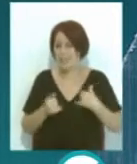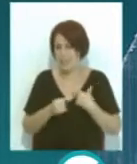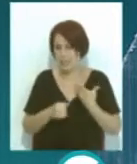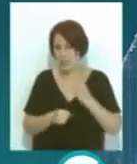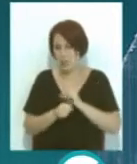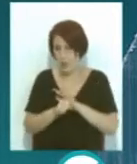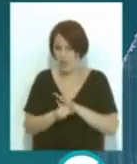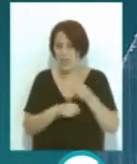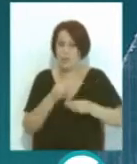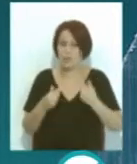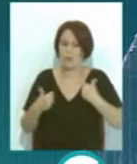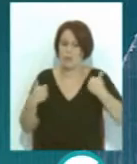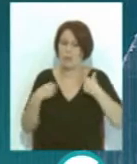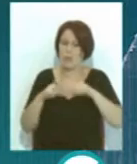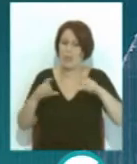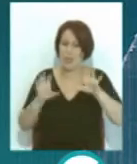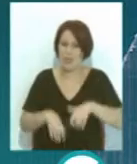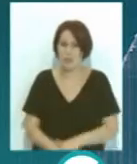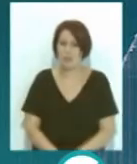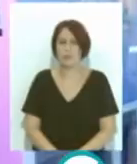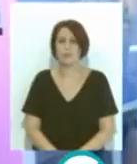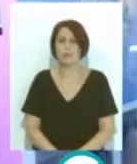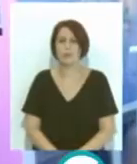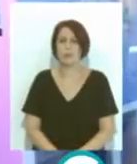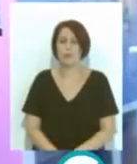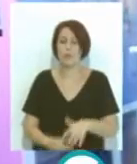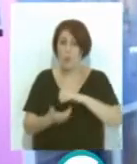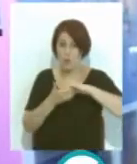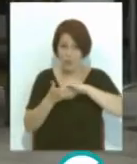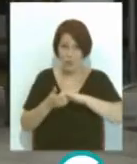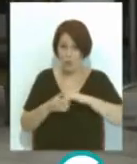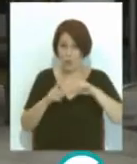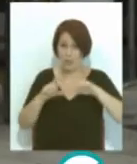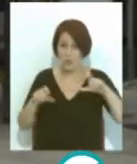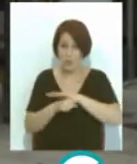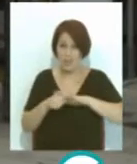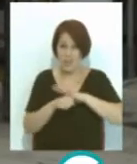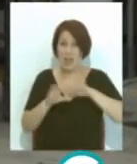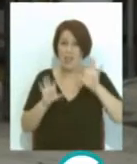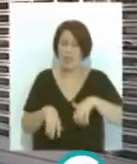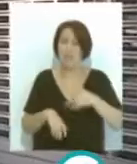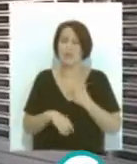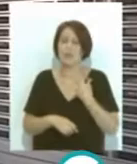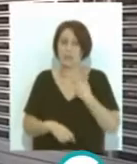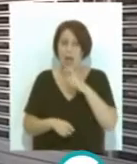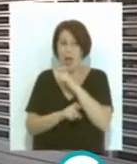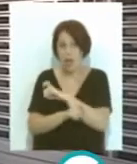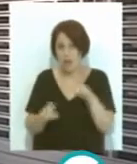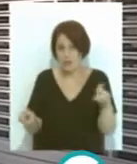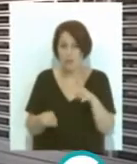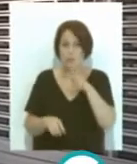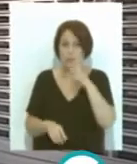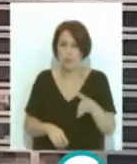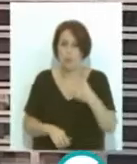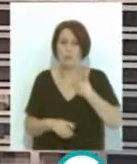realizado desde la patronal gaditana Desde la Confederación de Empresarios de la provincia de Cádiz ponen la voz de alarma ante la